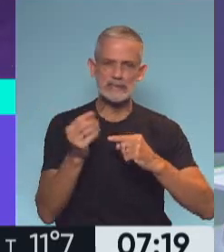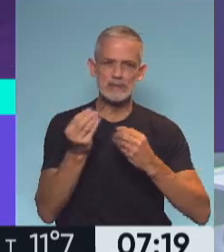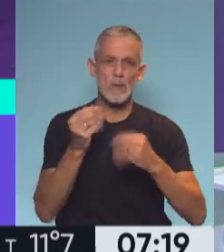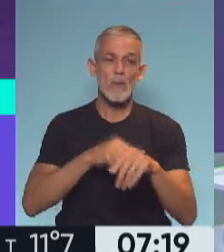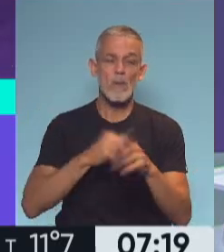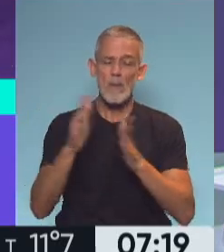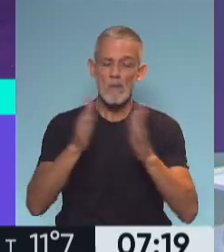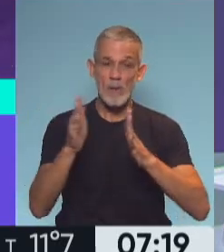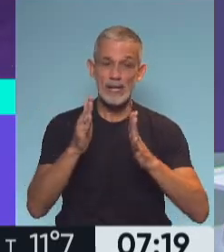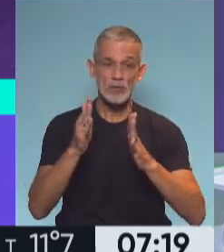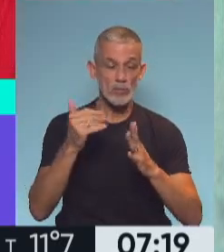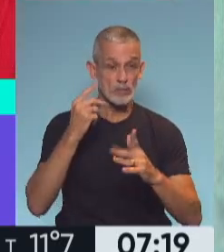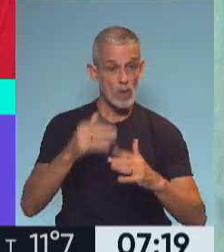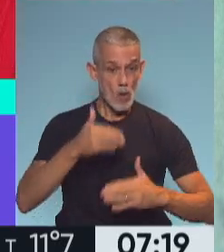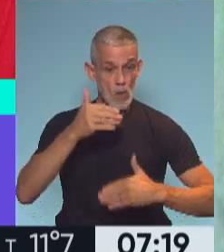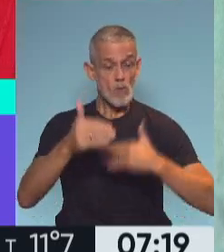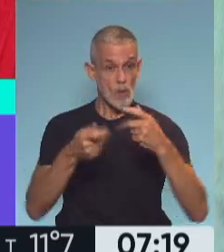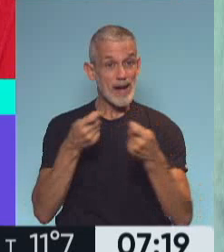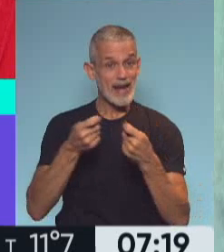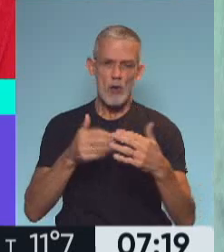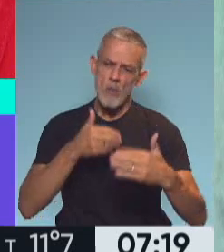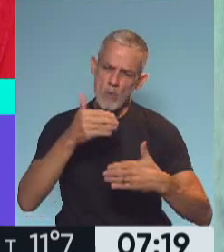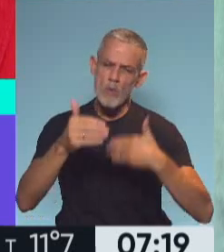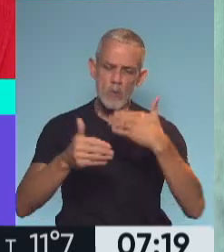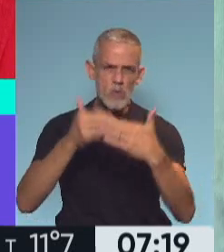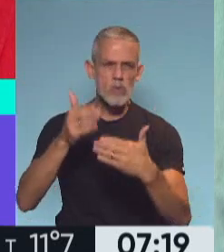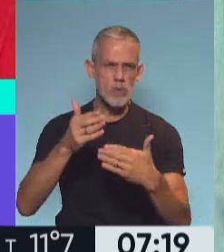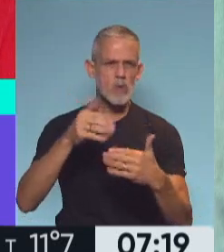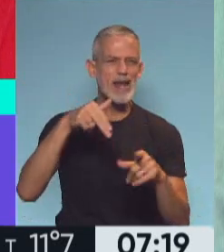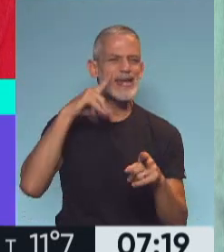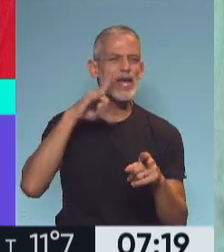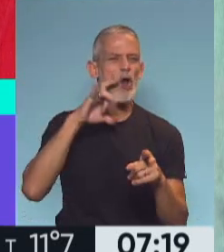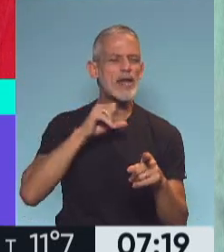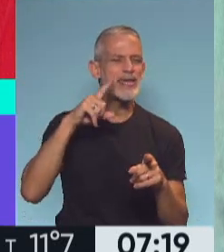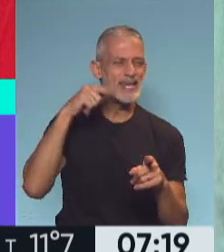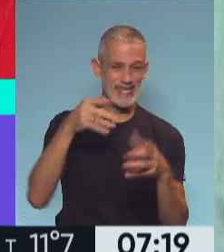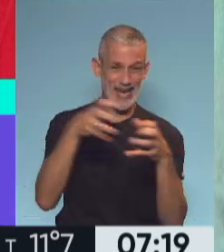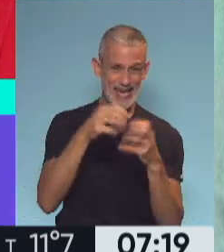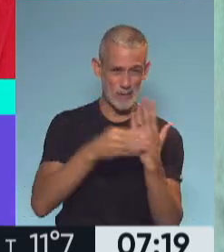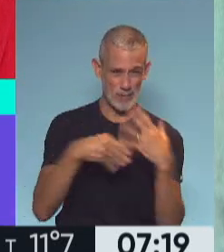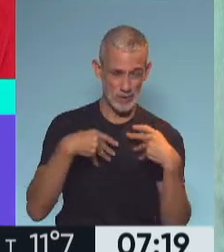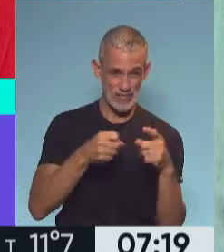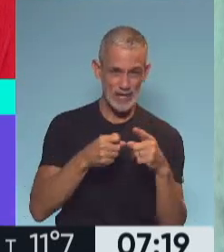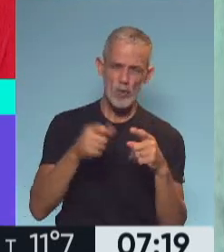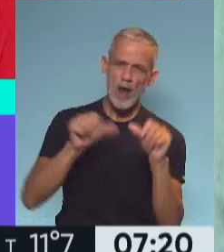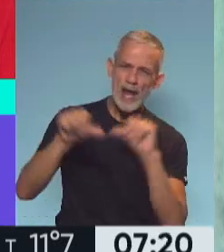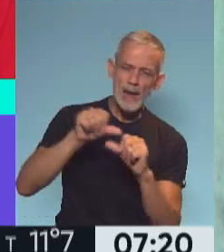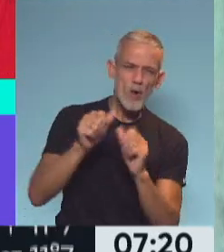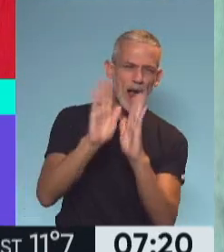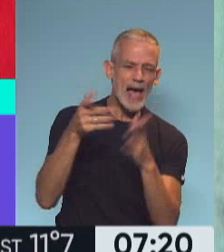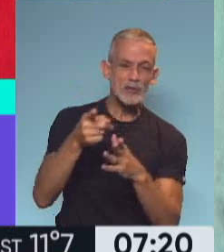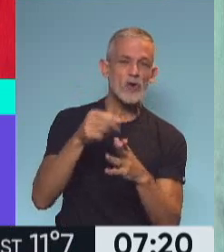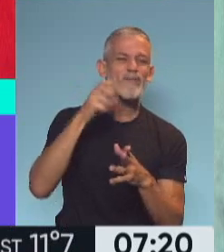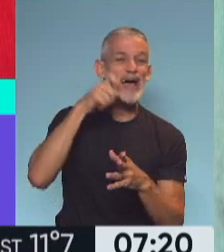momento donde están más avanzadas las negociaciones que lleva adelante Cecilia Nicolini y su equipo con los laboratorios Pfizer para